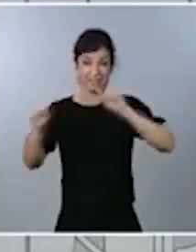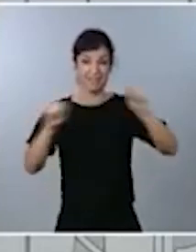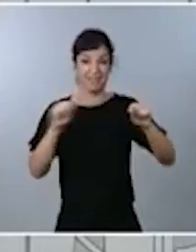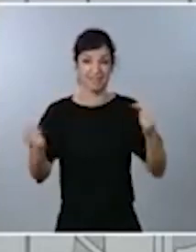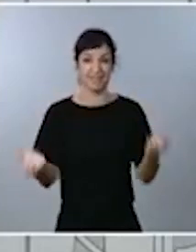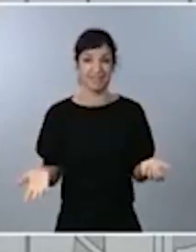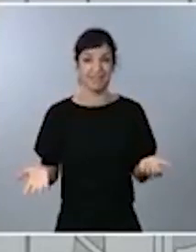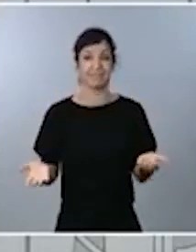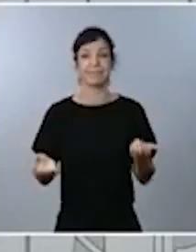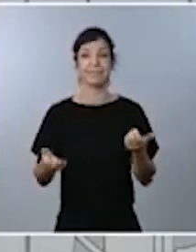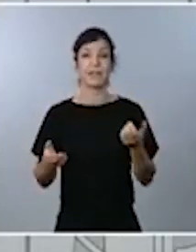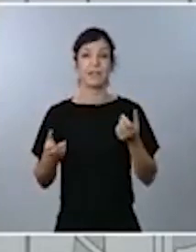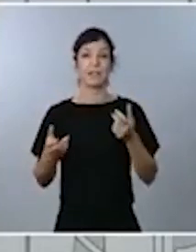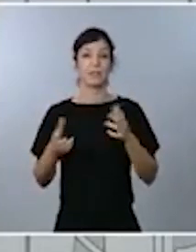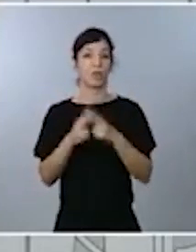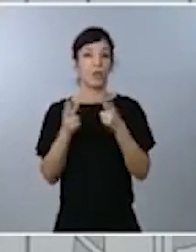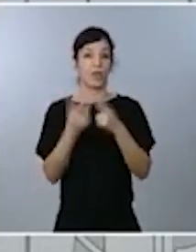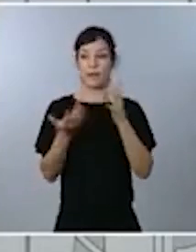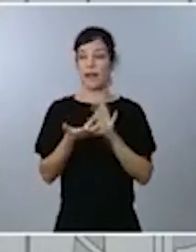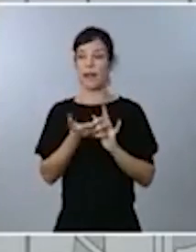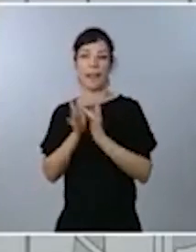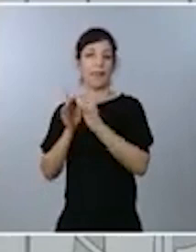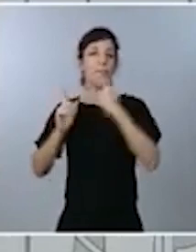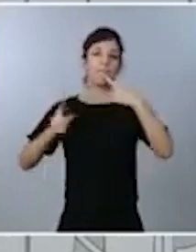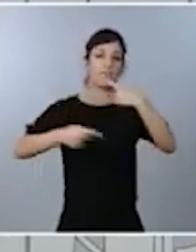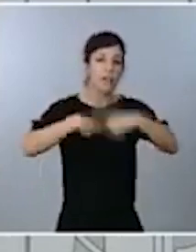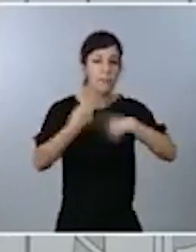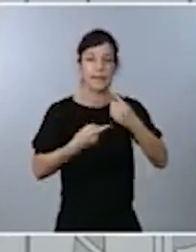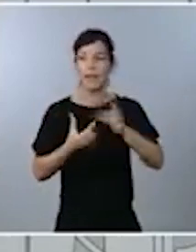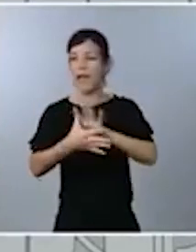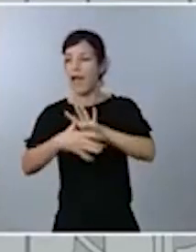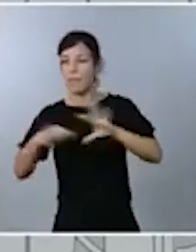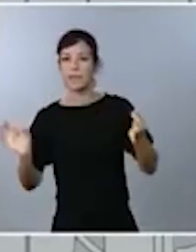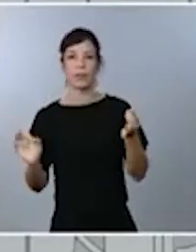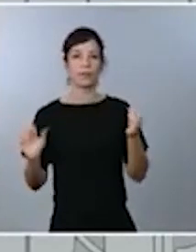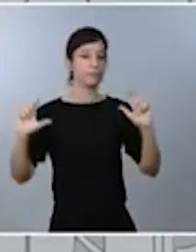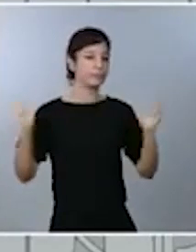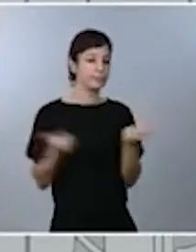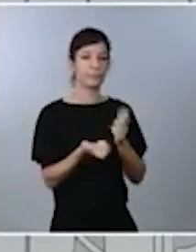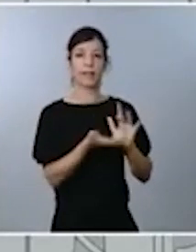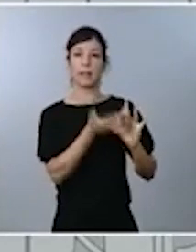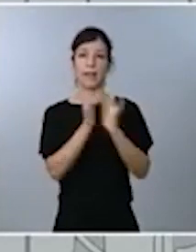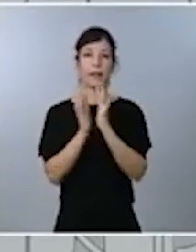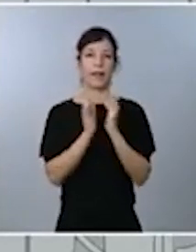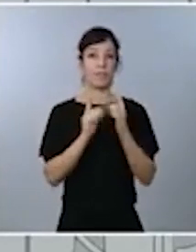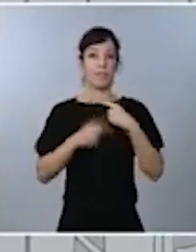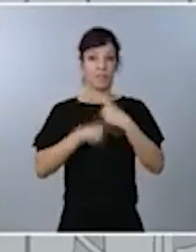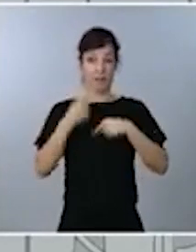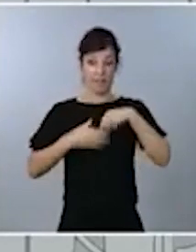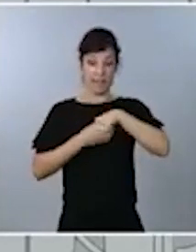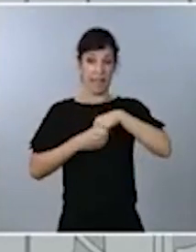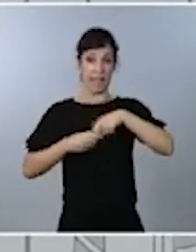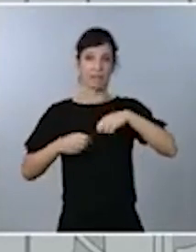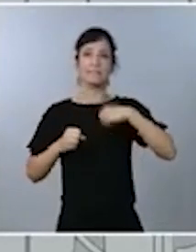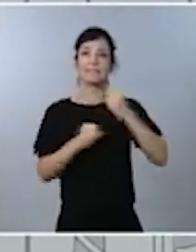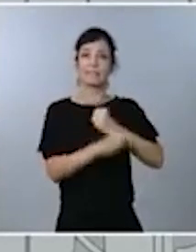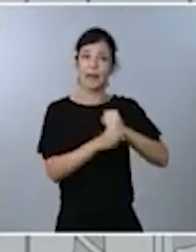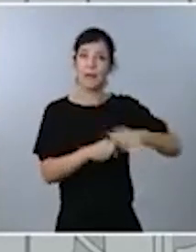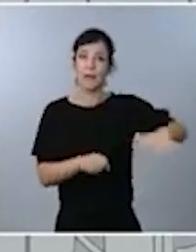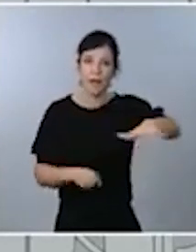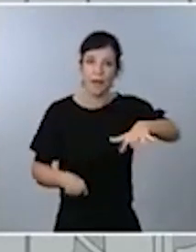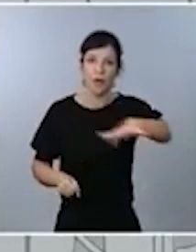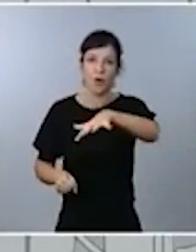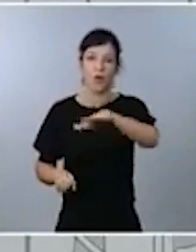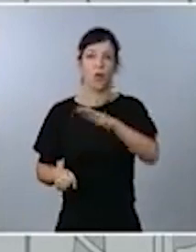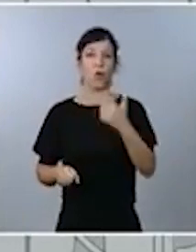reuniones sociales, con familiares, con amigos, en el ámbito familiar, en el trabajo, en ámbitos mixtos